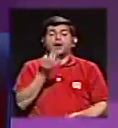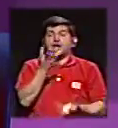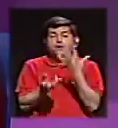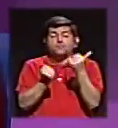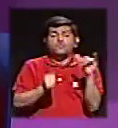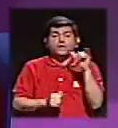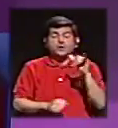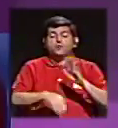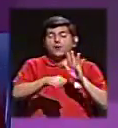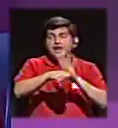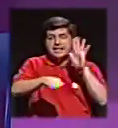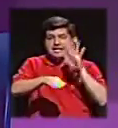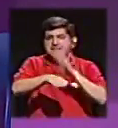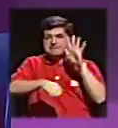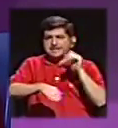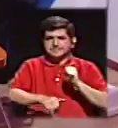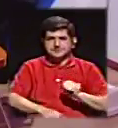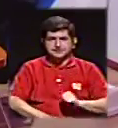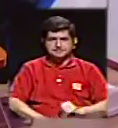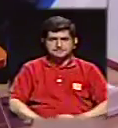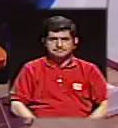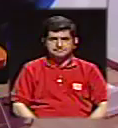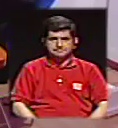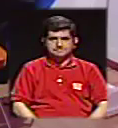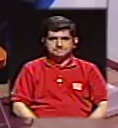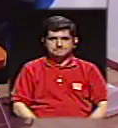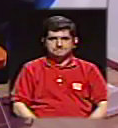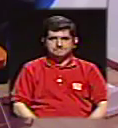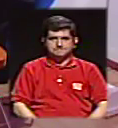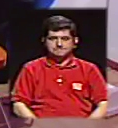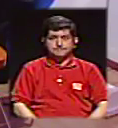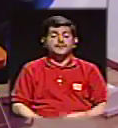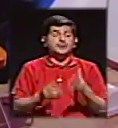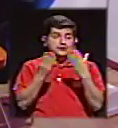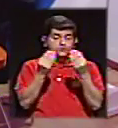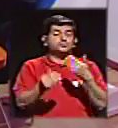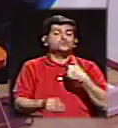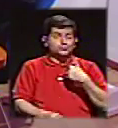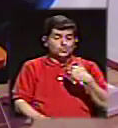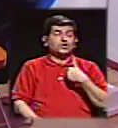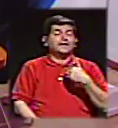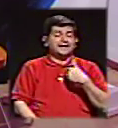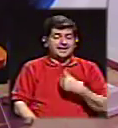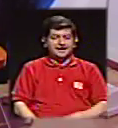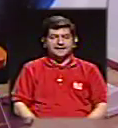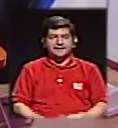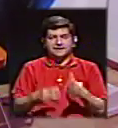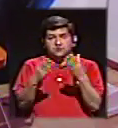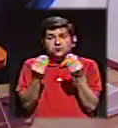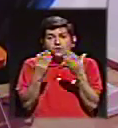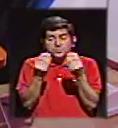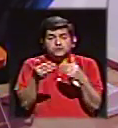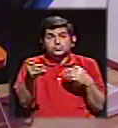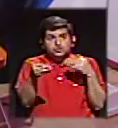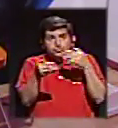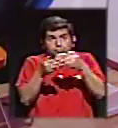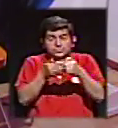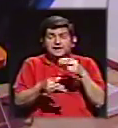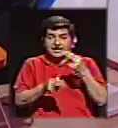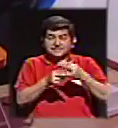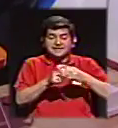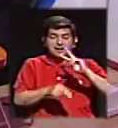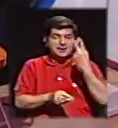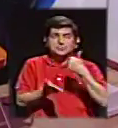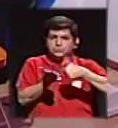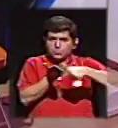va a quemar. Va a ver, se va a quemar. Pues... Le voy a meter un susto. Pues sí, el susto está cerca, eso se llama